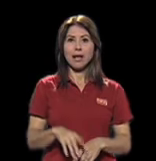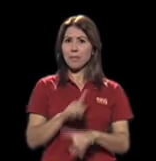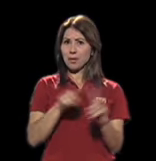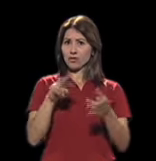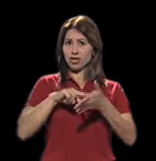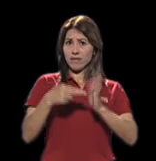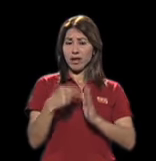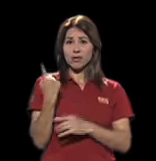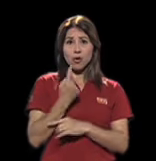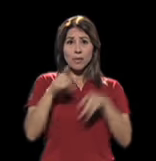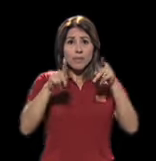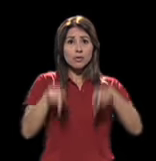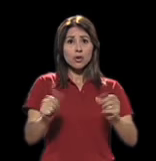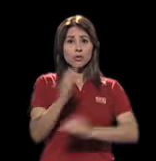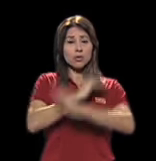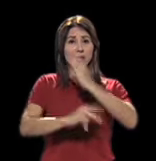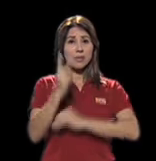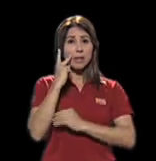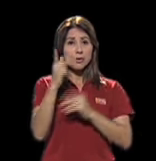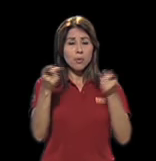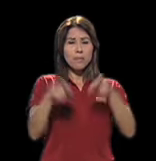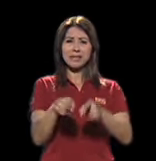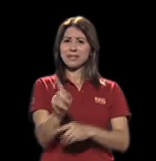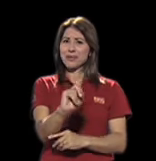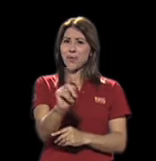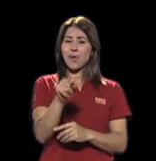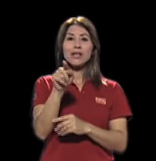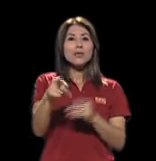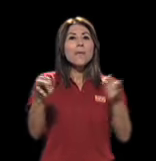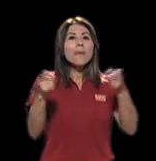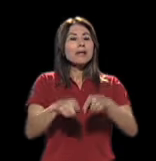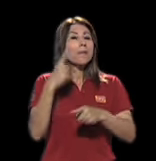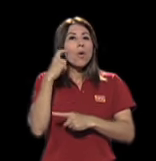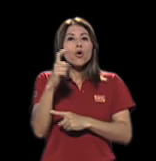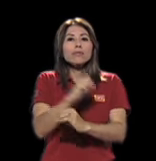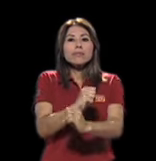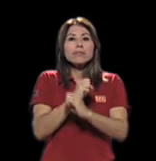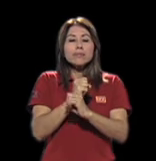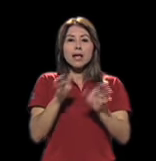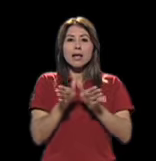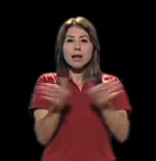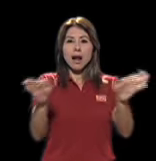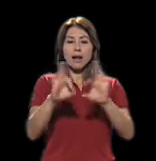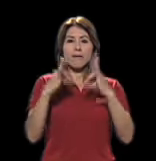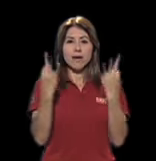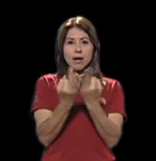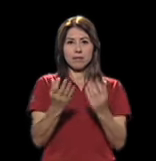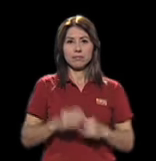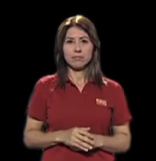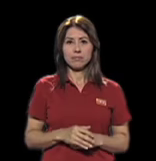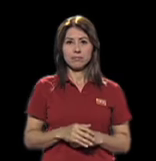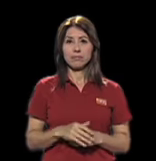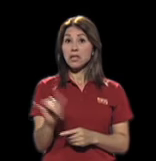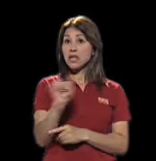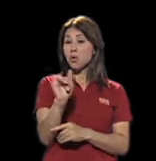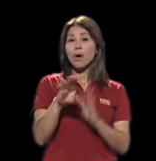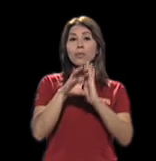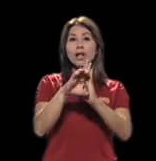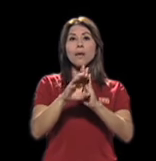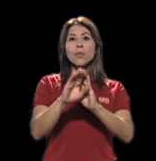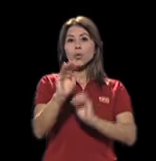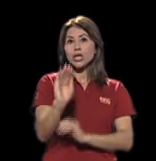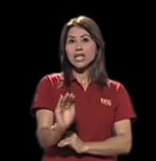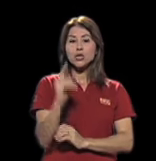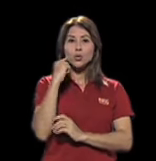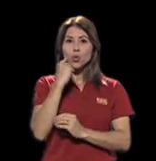su condición de discapacidad, sino más bien por una seguridad en general en la familia. Lo mismo el niño que es